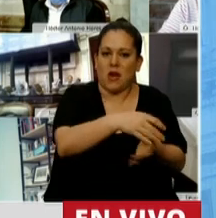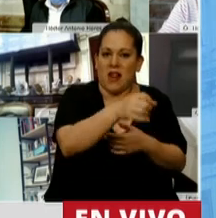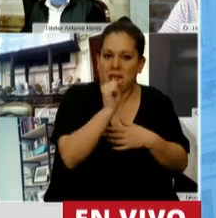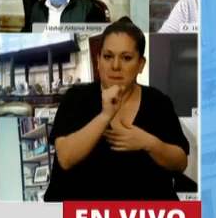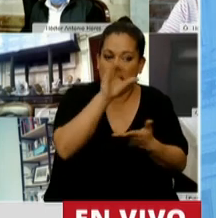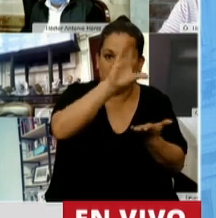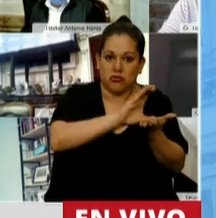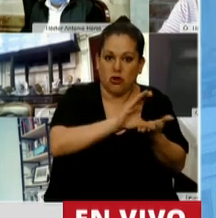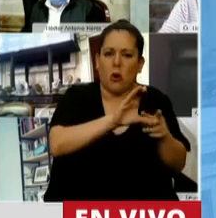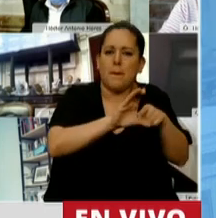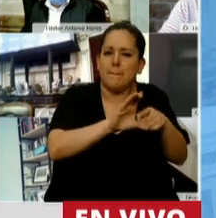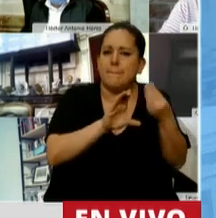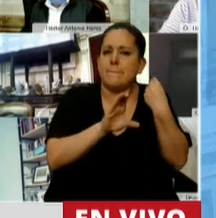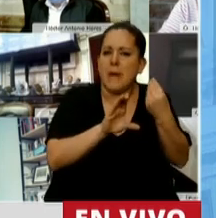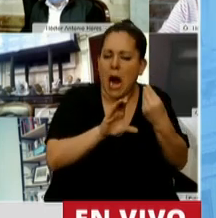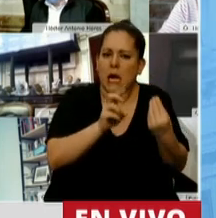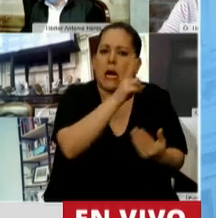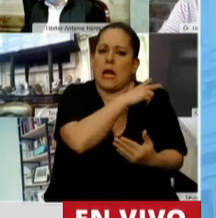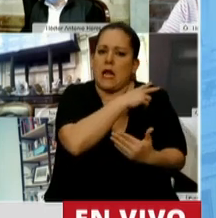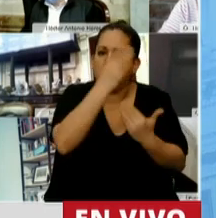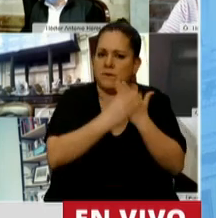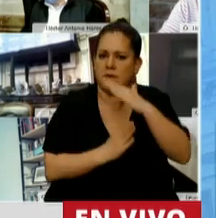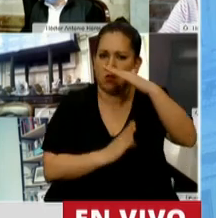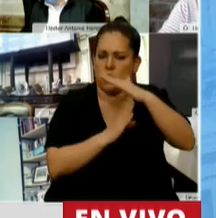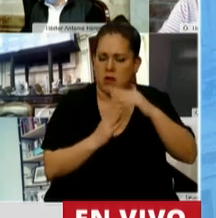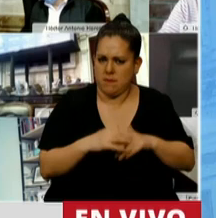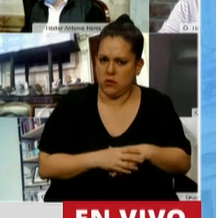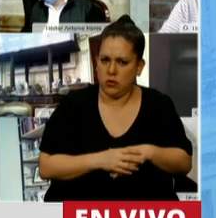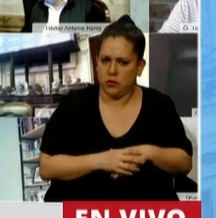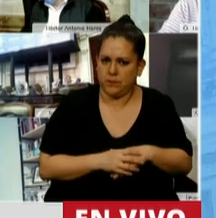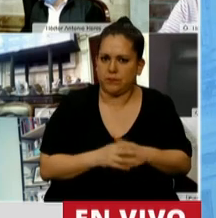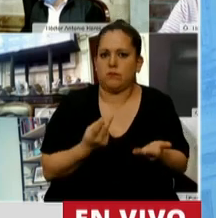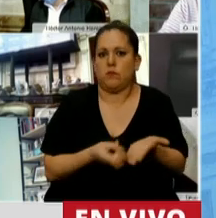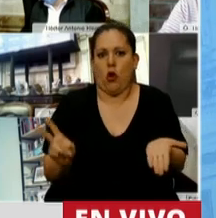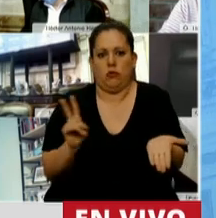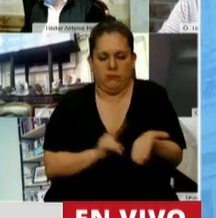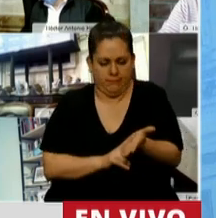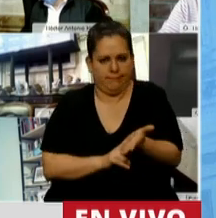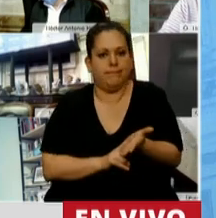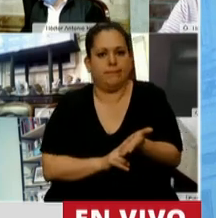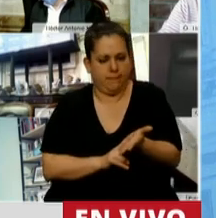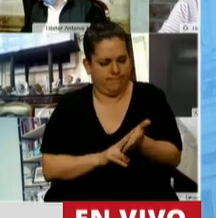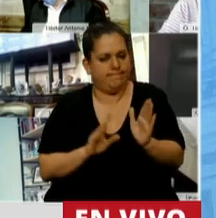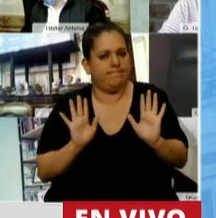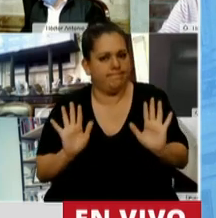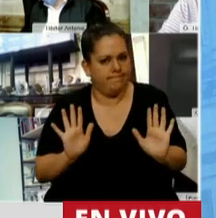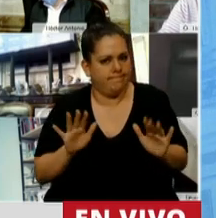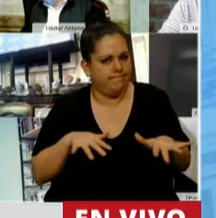quedan a disposición de la jefatura de gabinete. Otra vez, discrecionalidad.